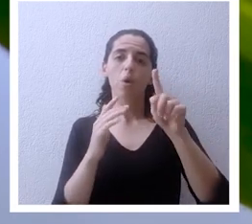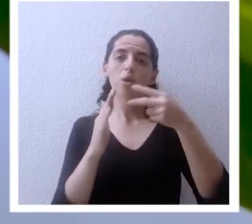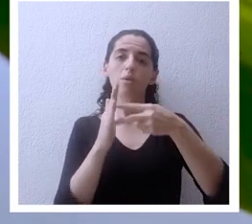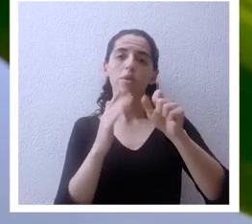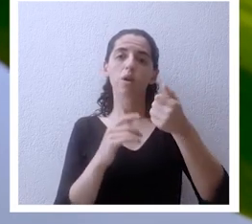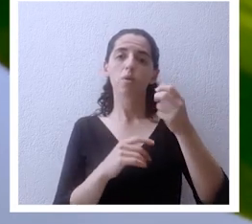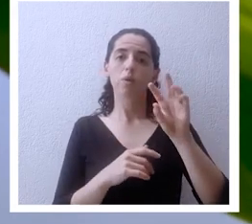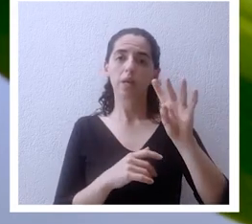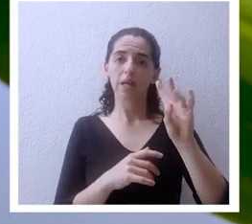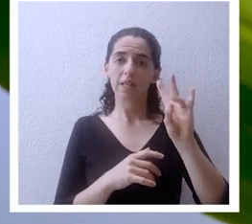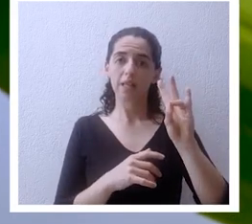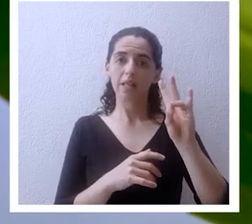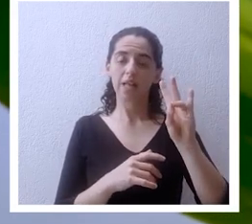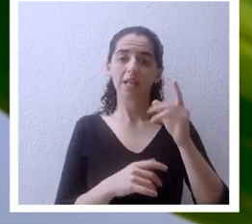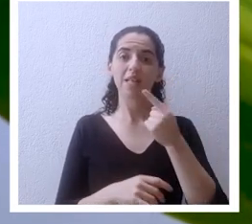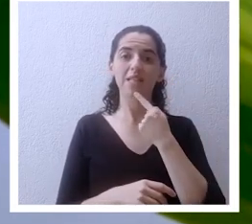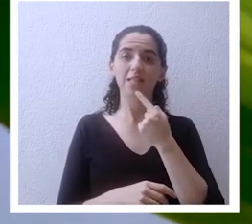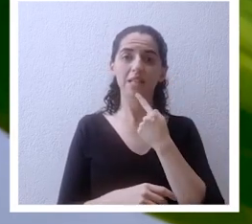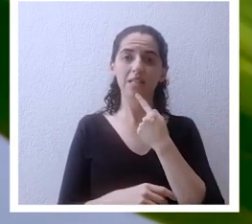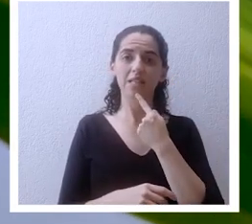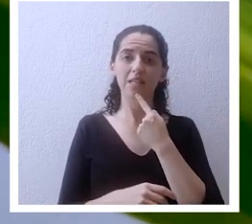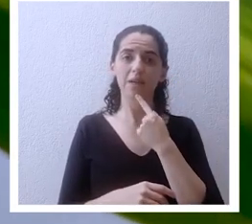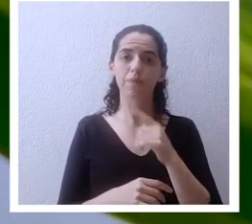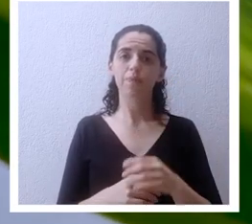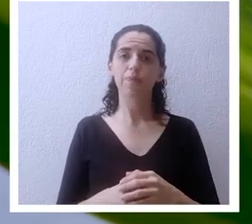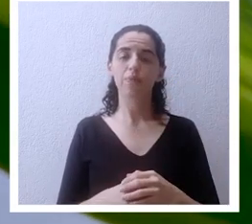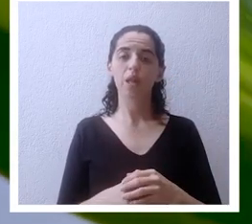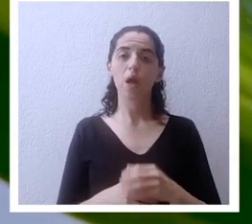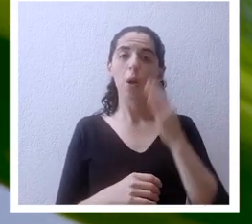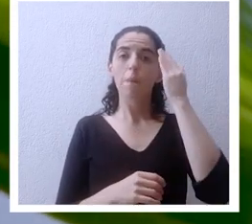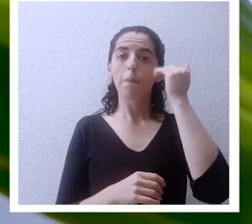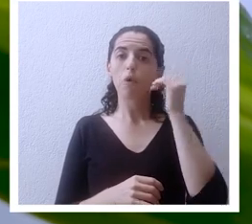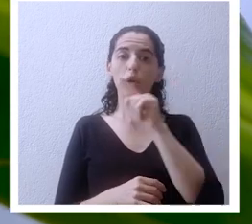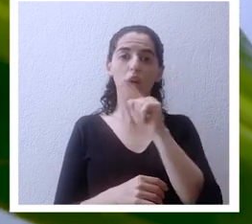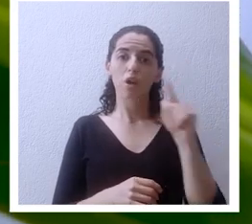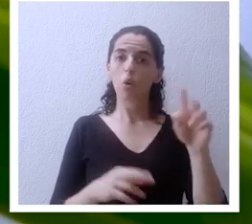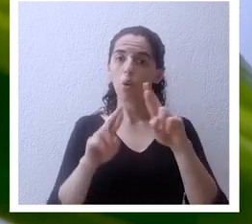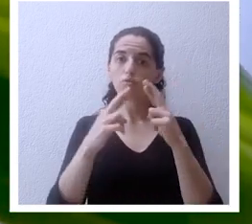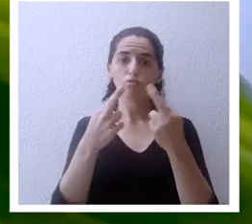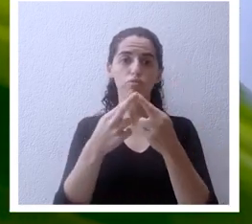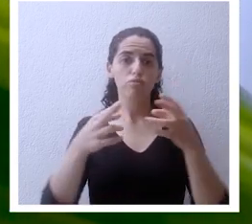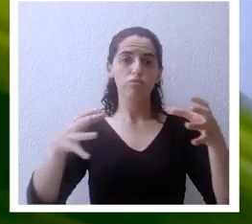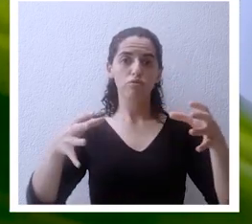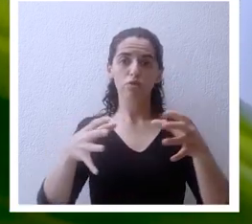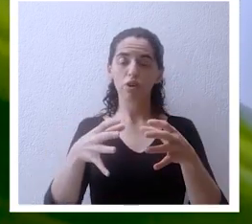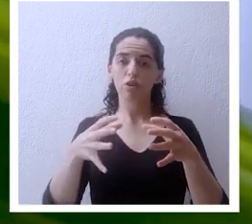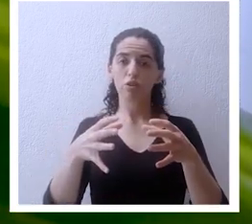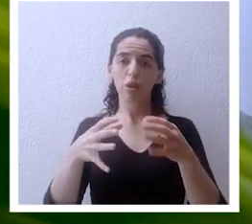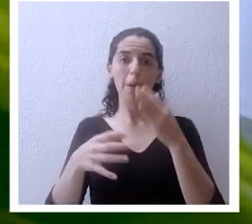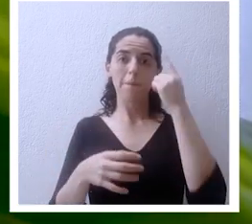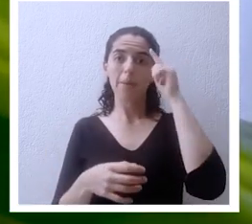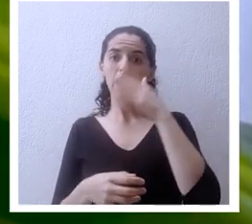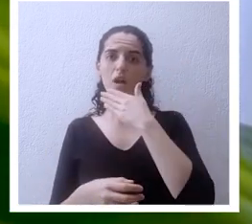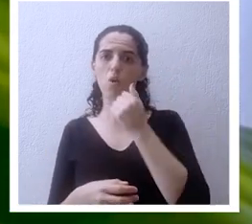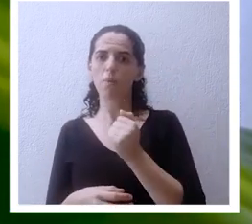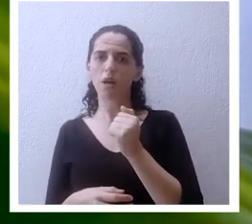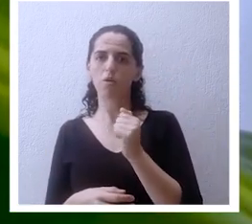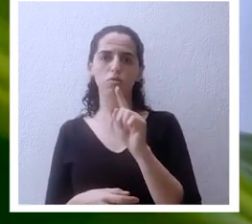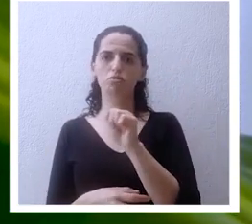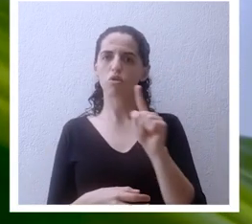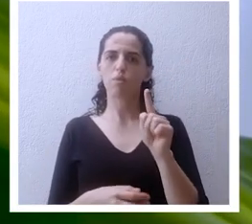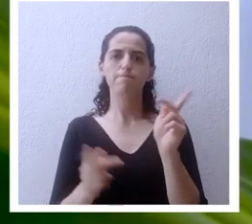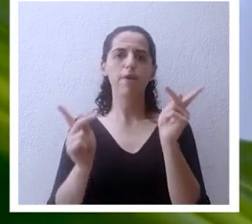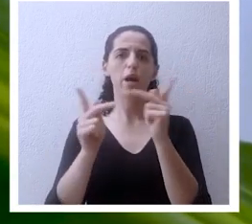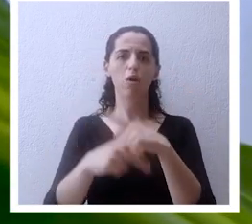esto que sigue no os alabo porque no os congregáis para lo mejor sino para lo peor wow que palabras